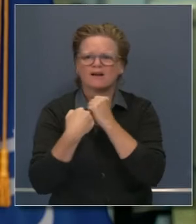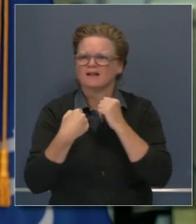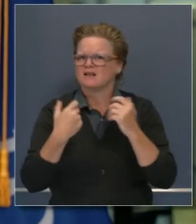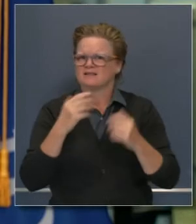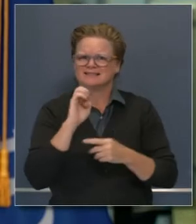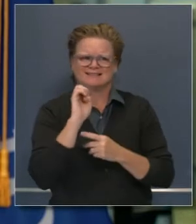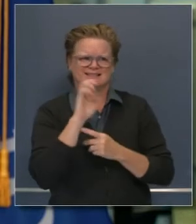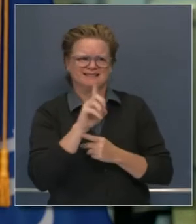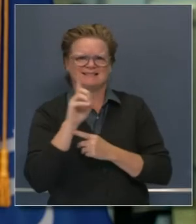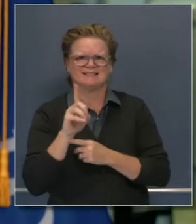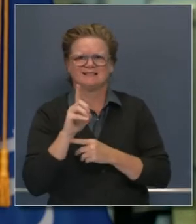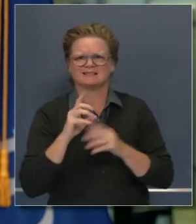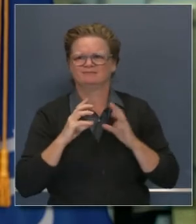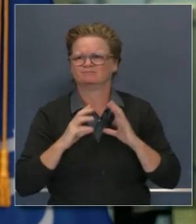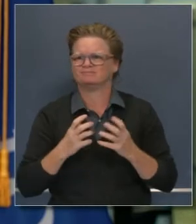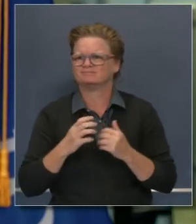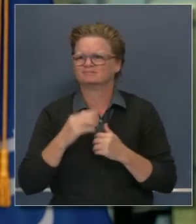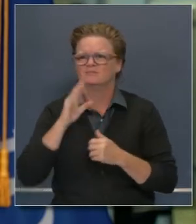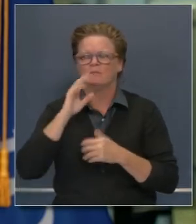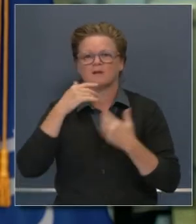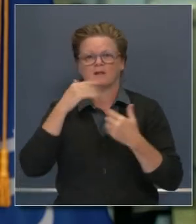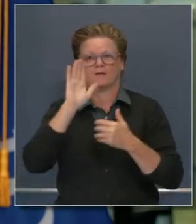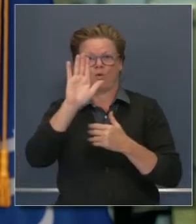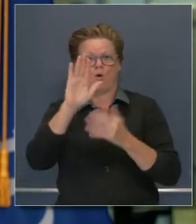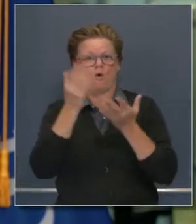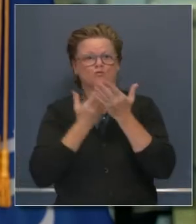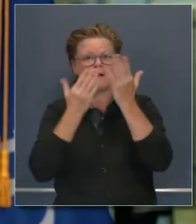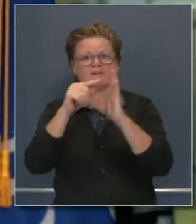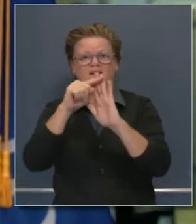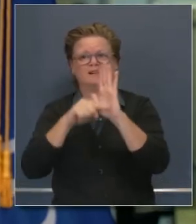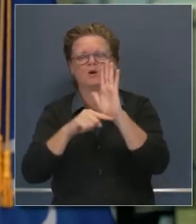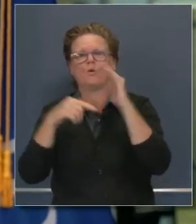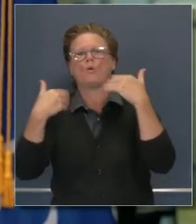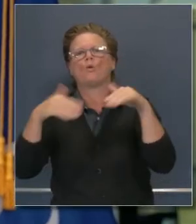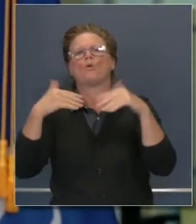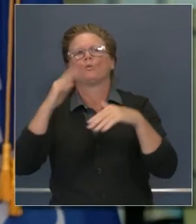apoyo y el gran trabajo que ha desempeñado. Muchas gracias.